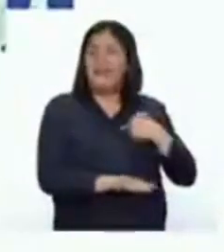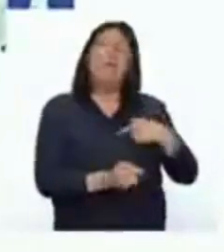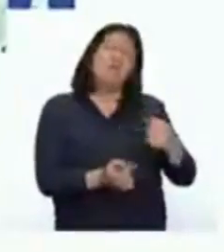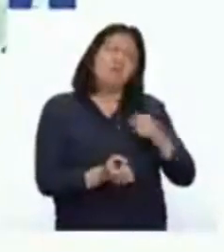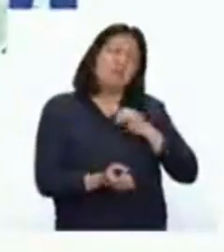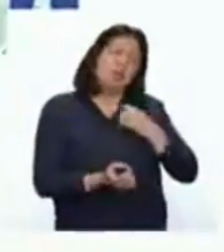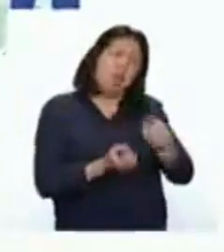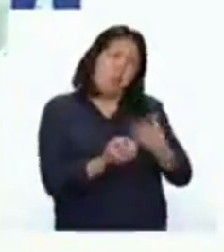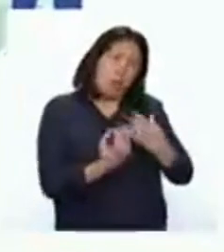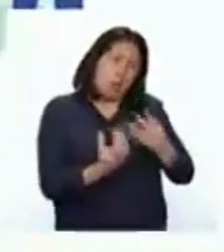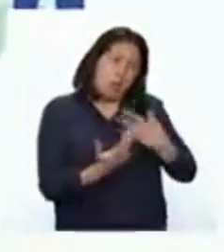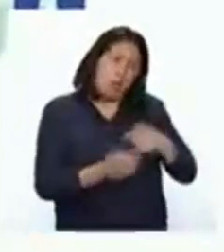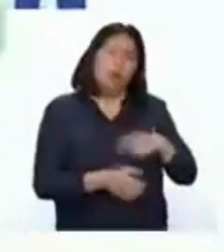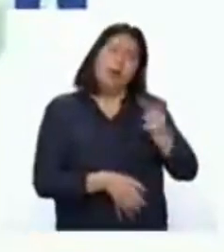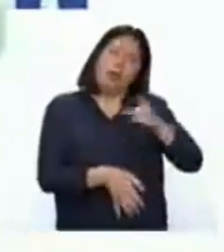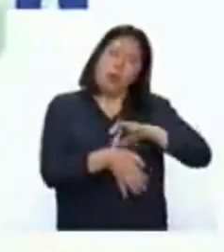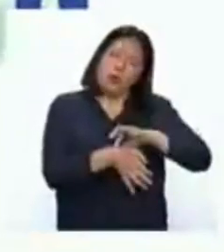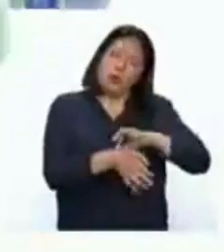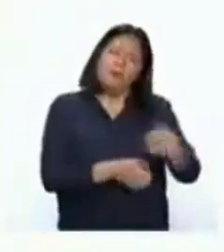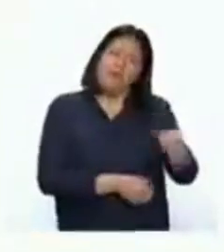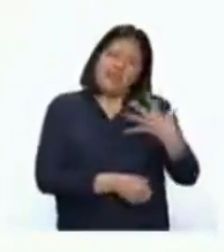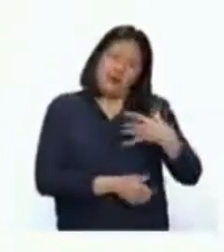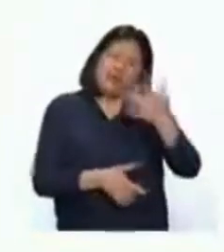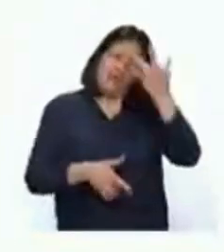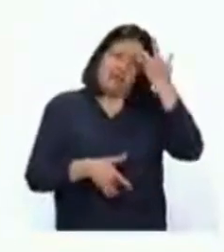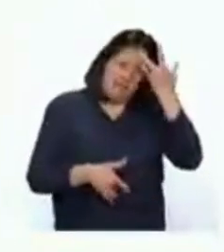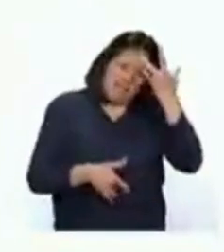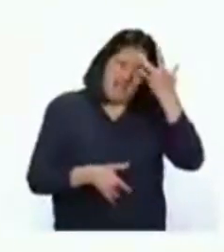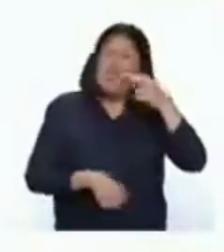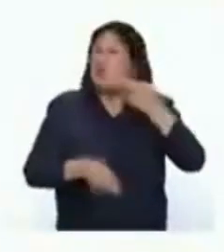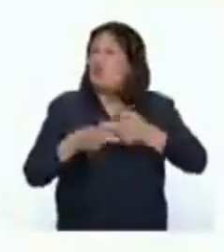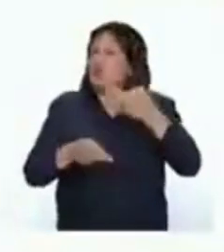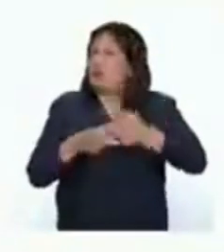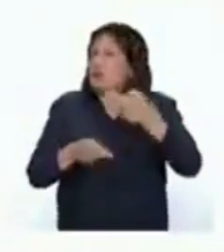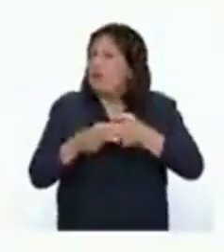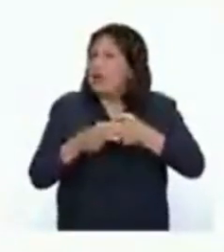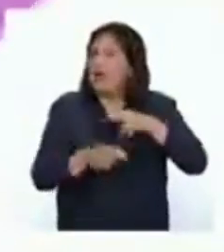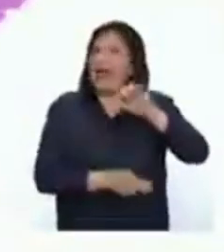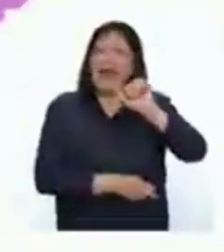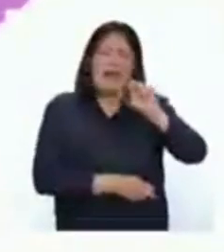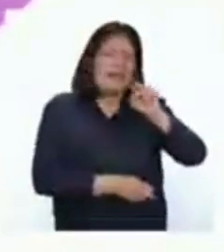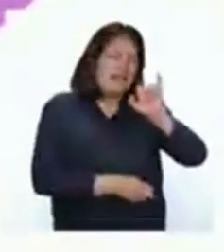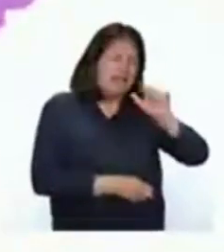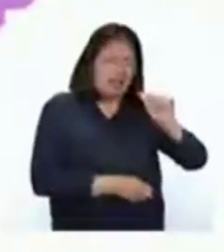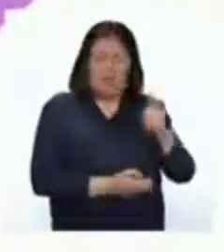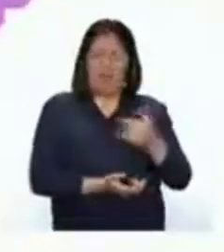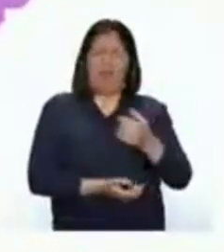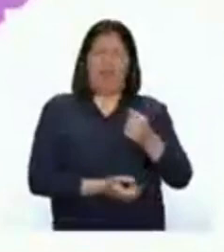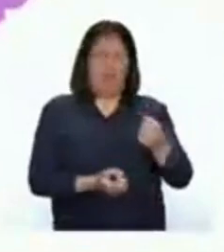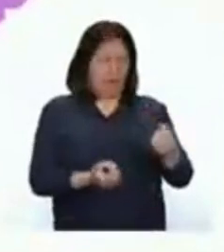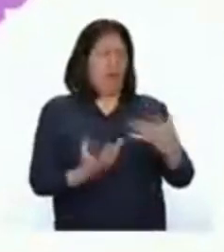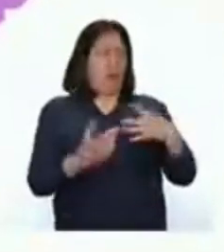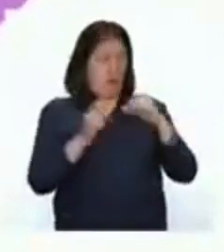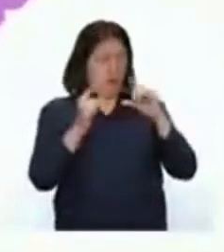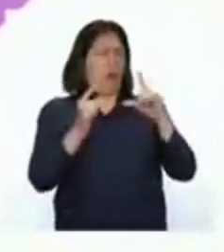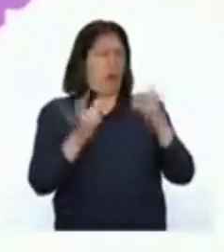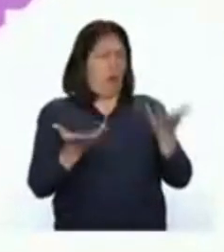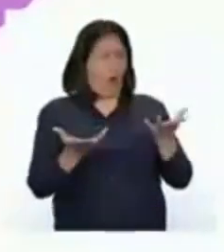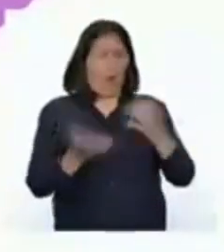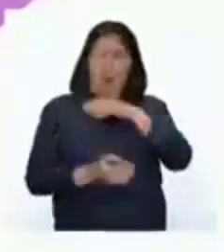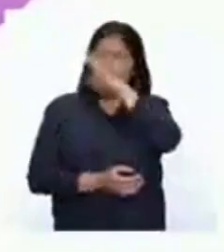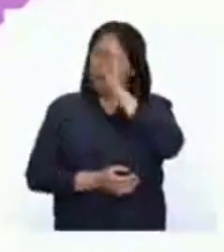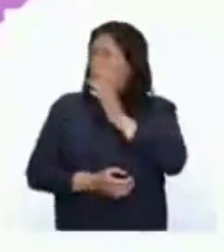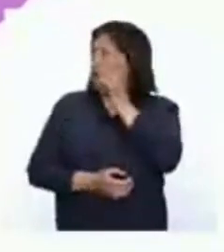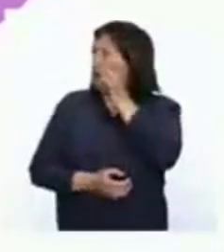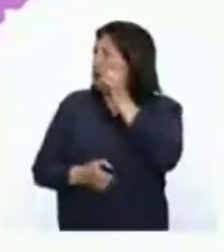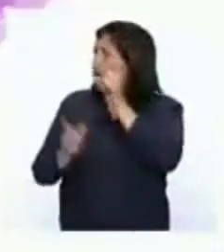su visita al doctor le diagnosticaron una enfermedad llamada anemia. Yo me sorprendí mucho cuando me lo contó porque nunca había